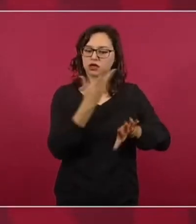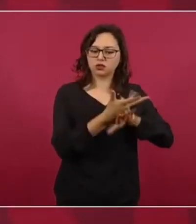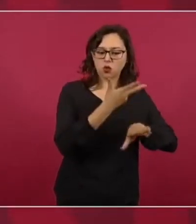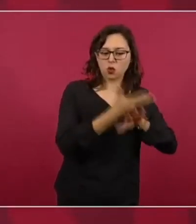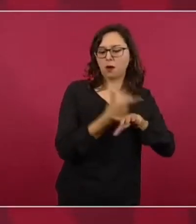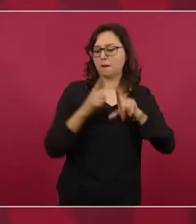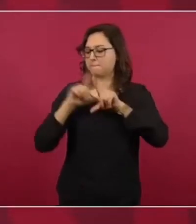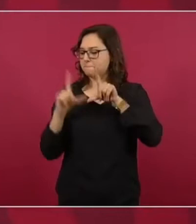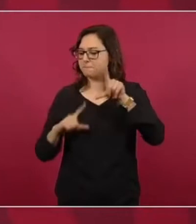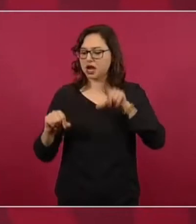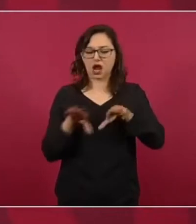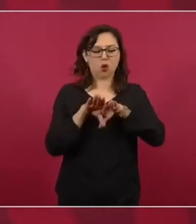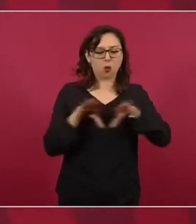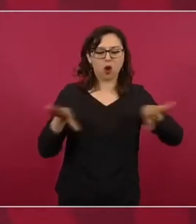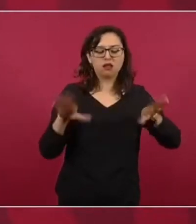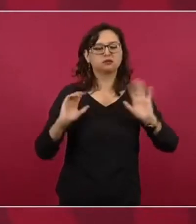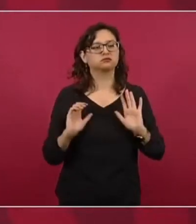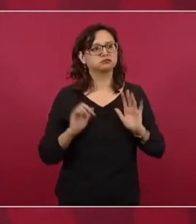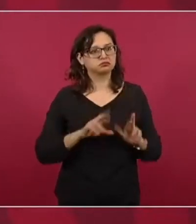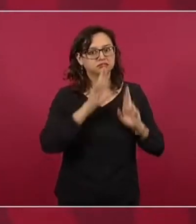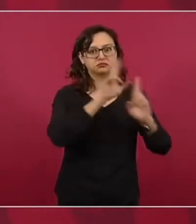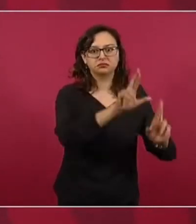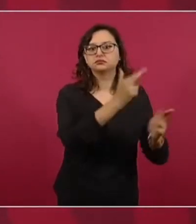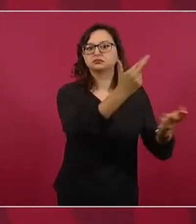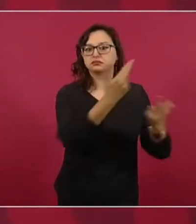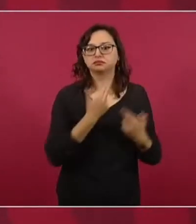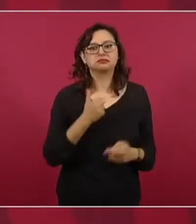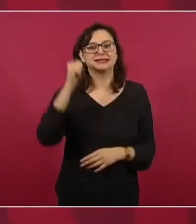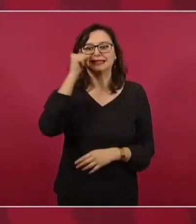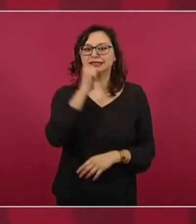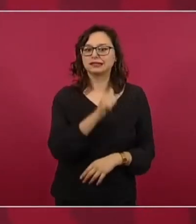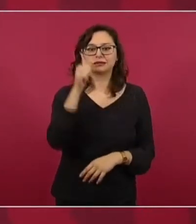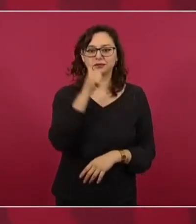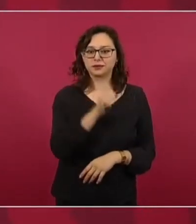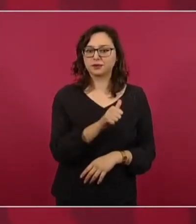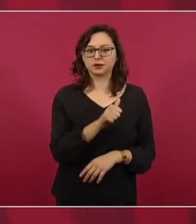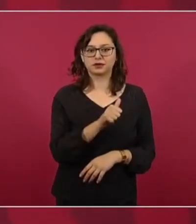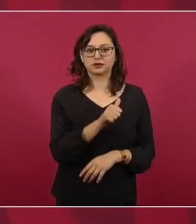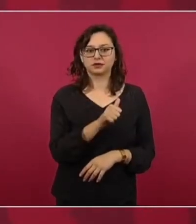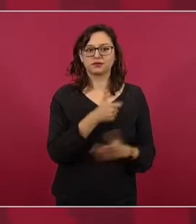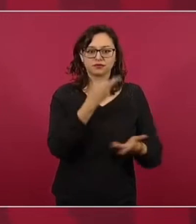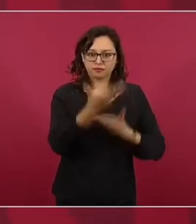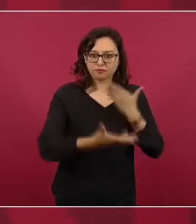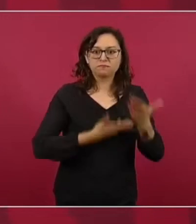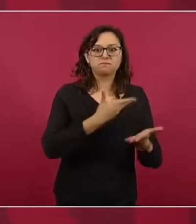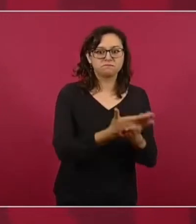Hay un trato respetuoso y nosotros